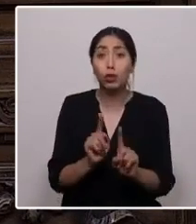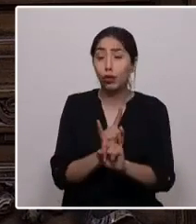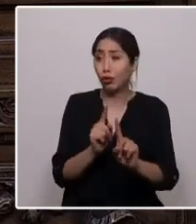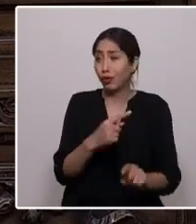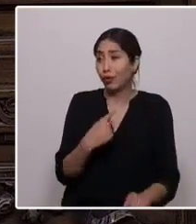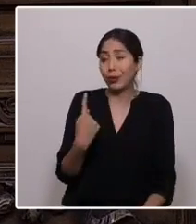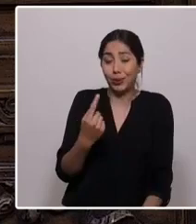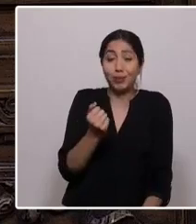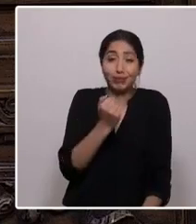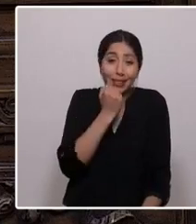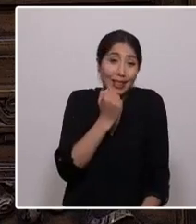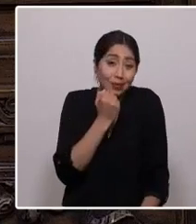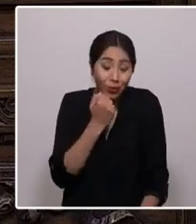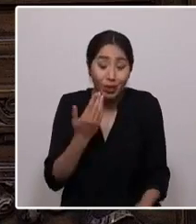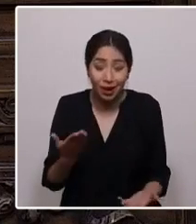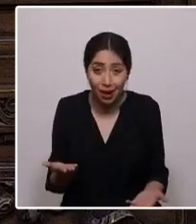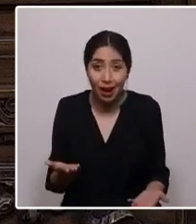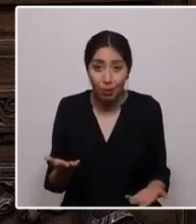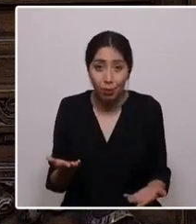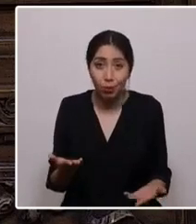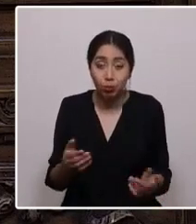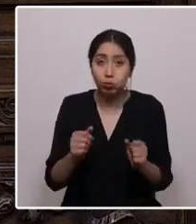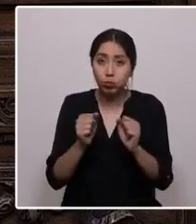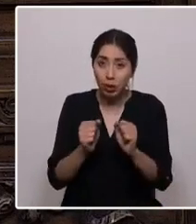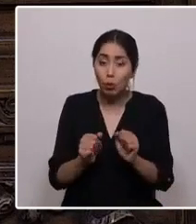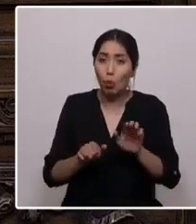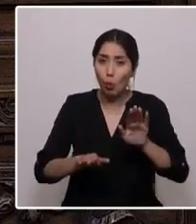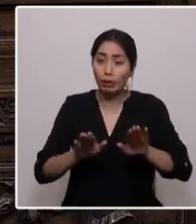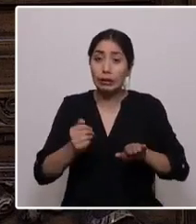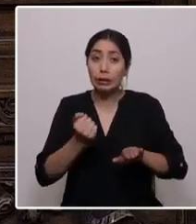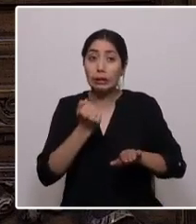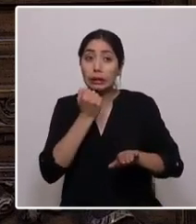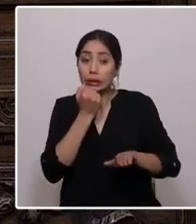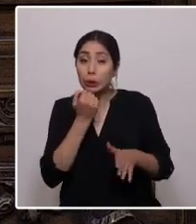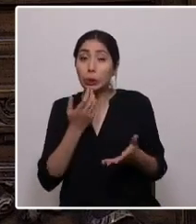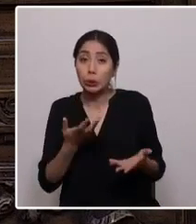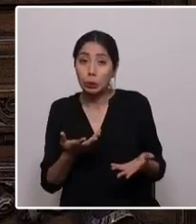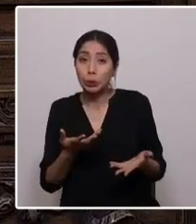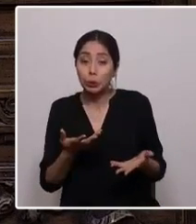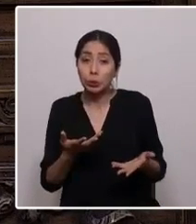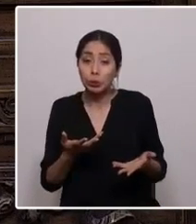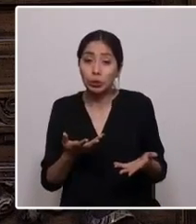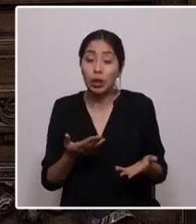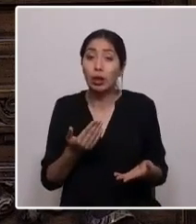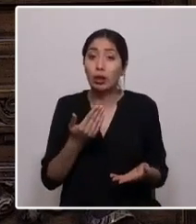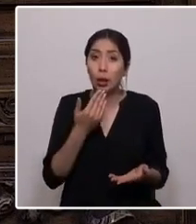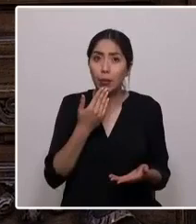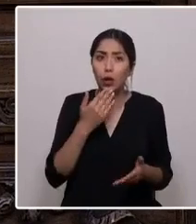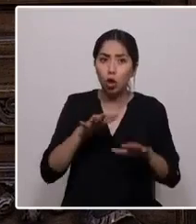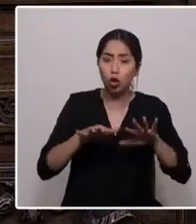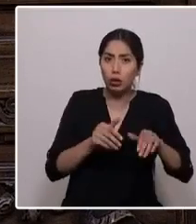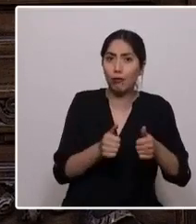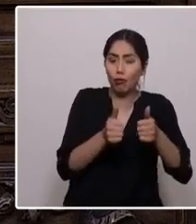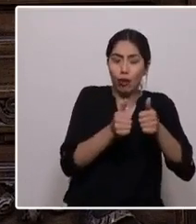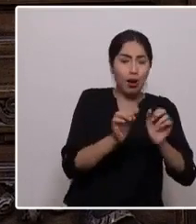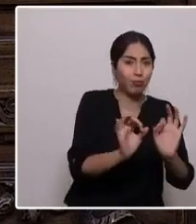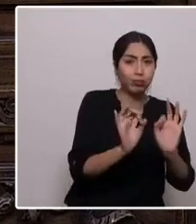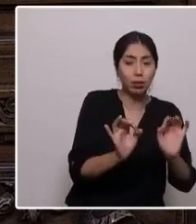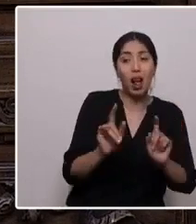capaces de cometer gestos altruistas que nos llenan de admiración, como atrocidades que nos avergüenzan como sociedad.